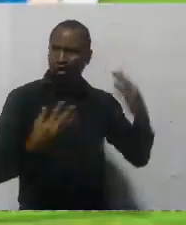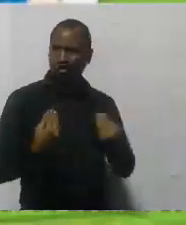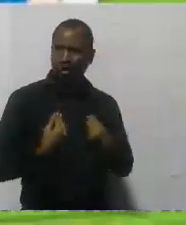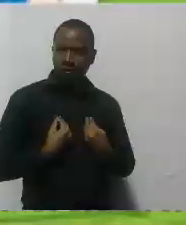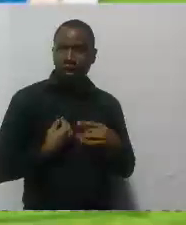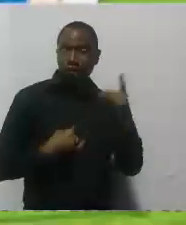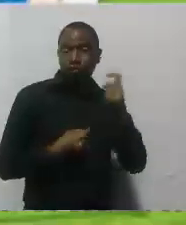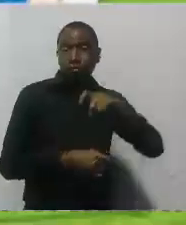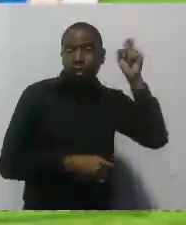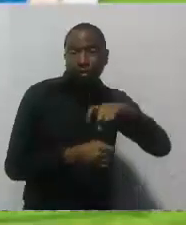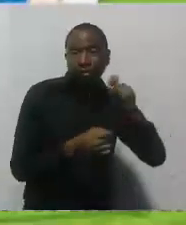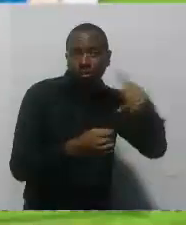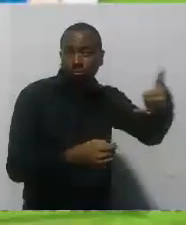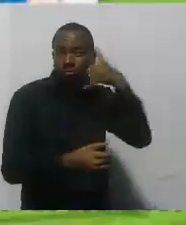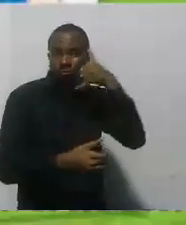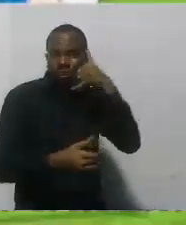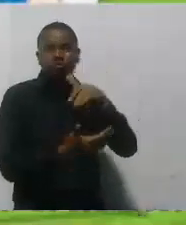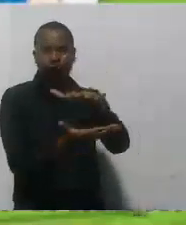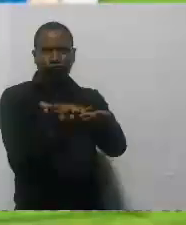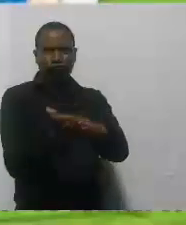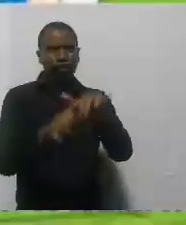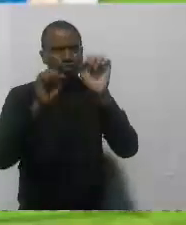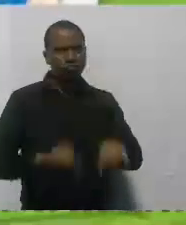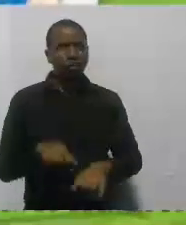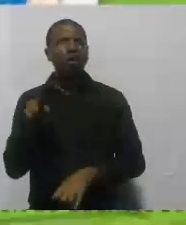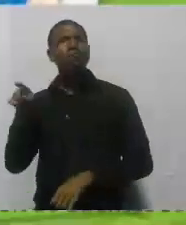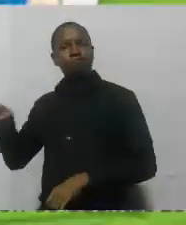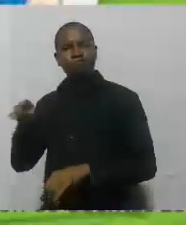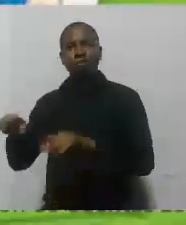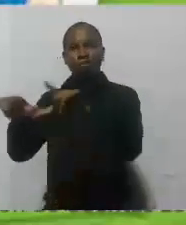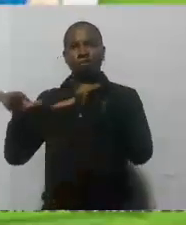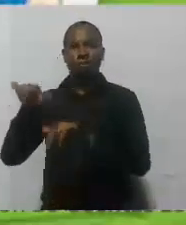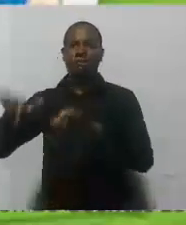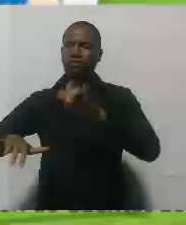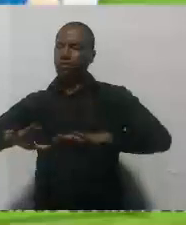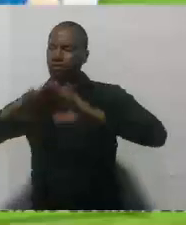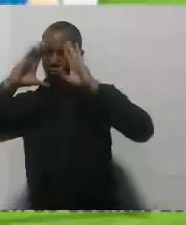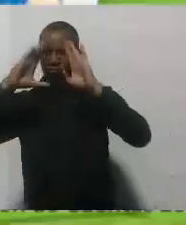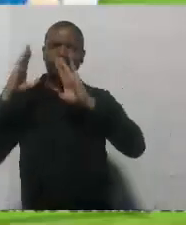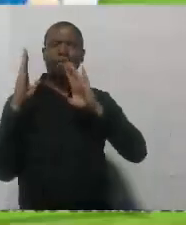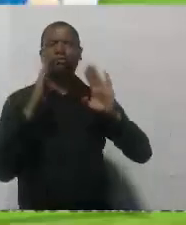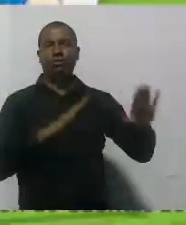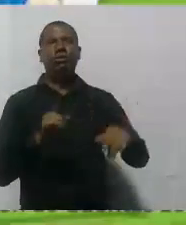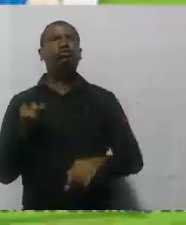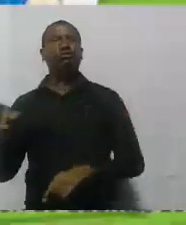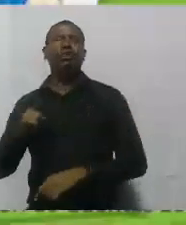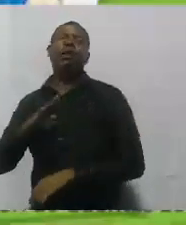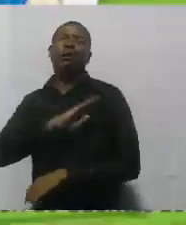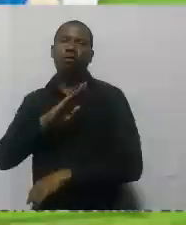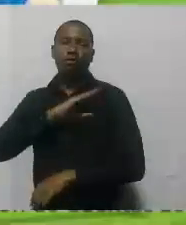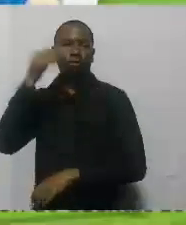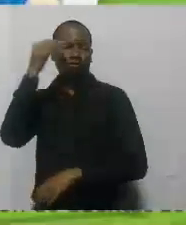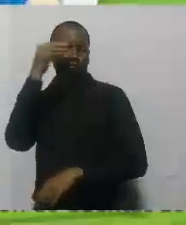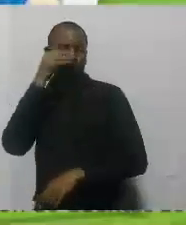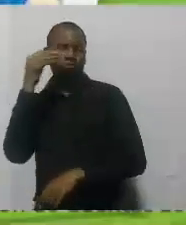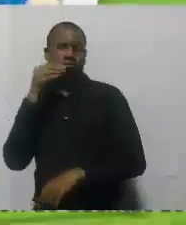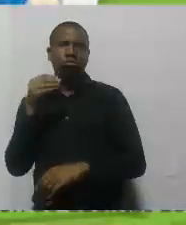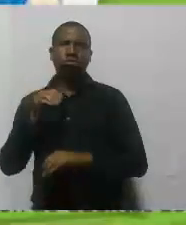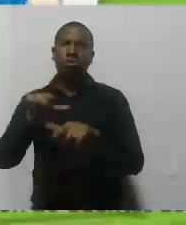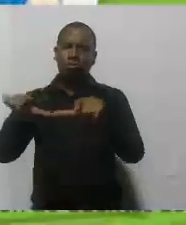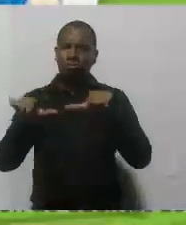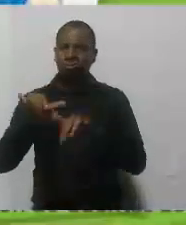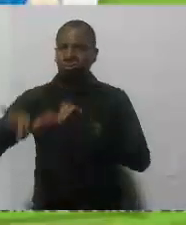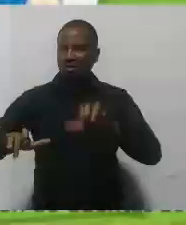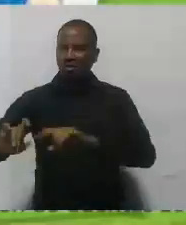desastre sepan de que siempre está a la mano tanto de la Alcaldía Mayor de Cartagena como la misma mano del doctor William Dauchamad frente a estos